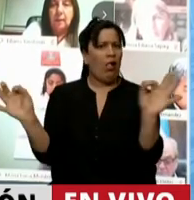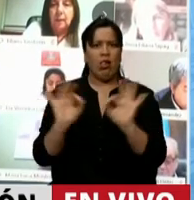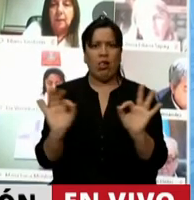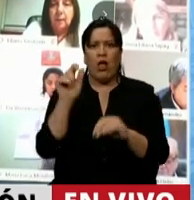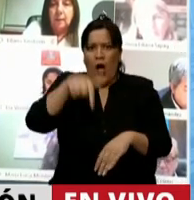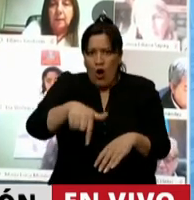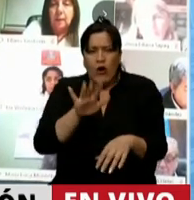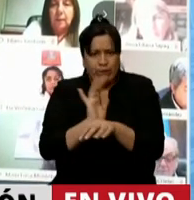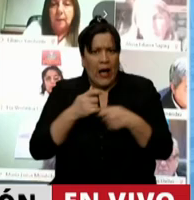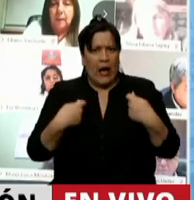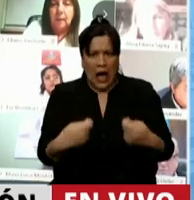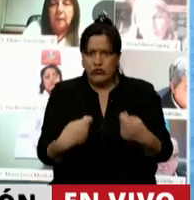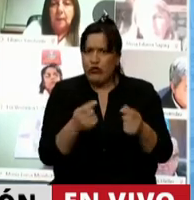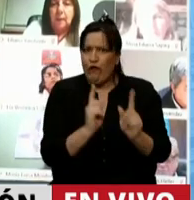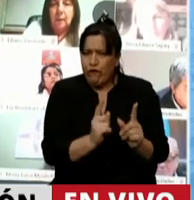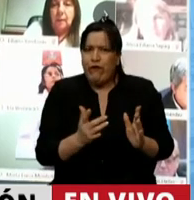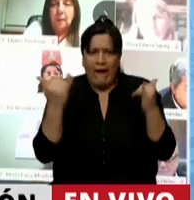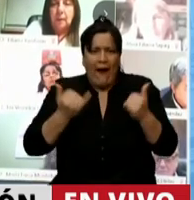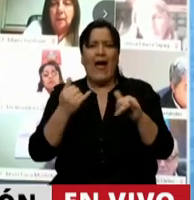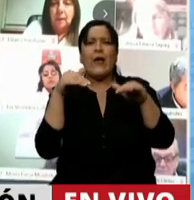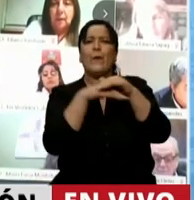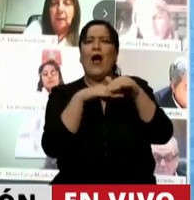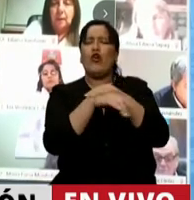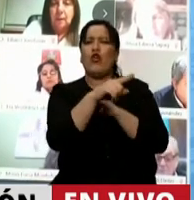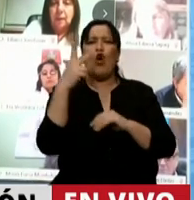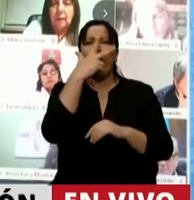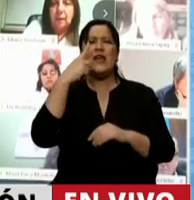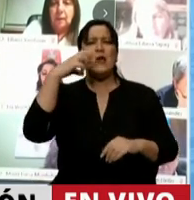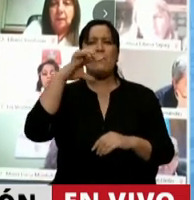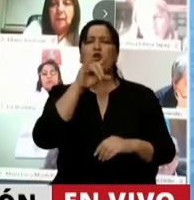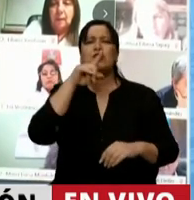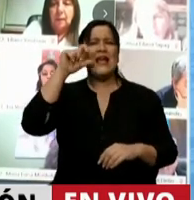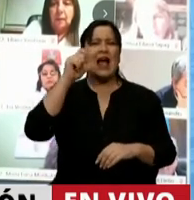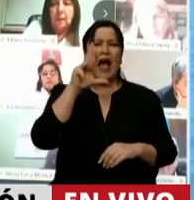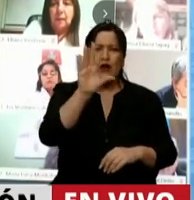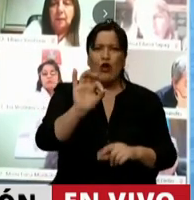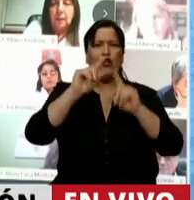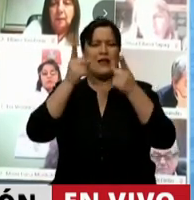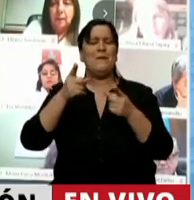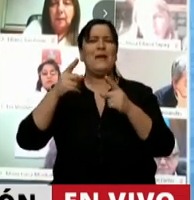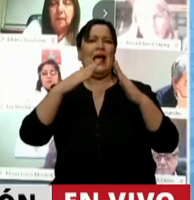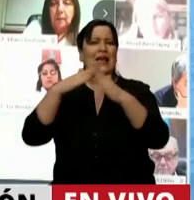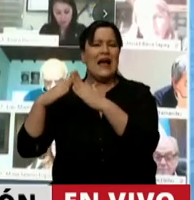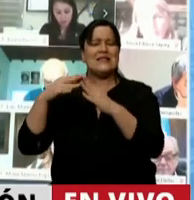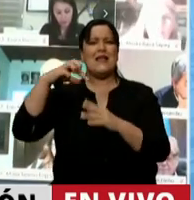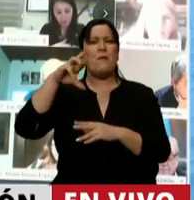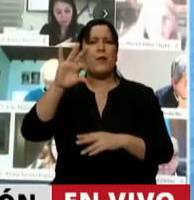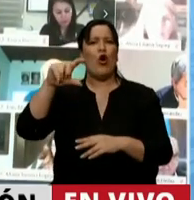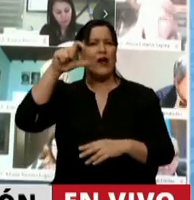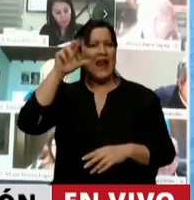costo para el banco hipotecario y viviendas de Procrear. Y hay que